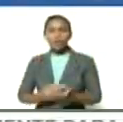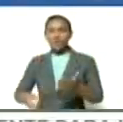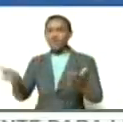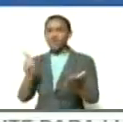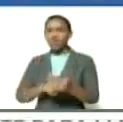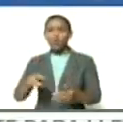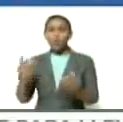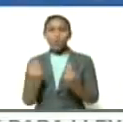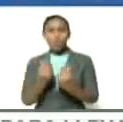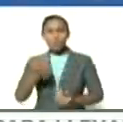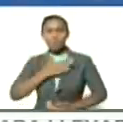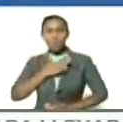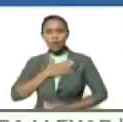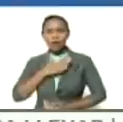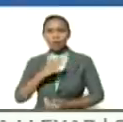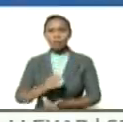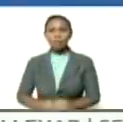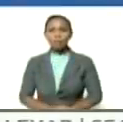como mía